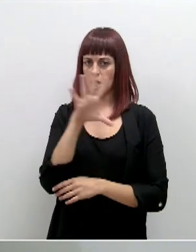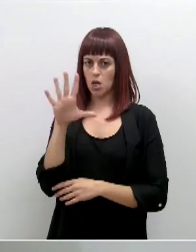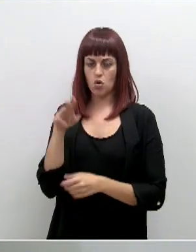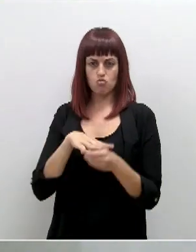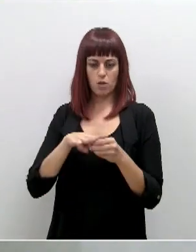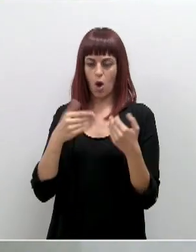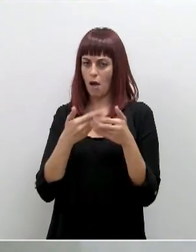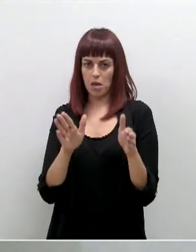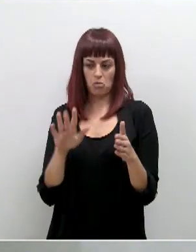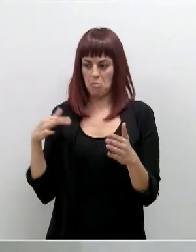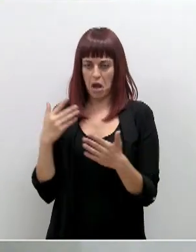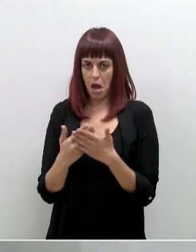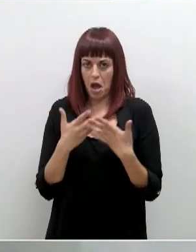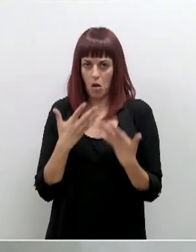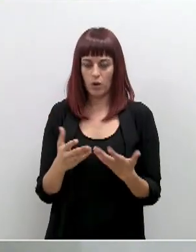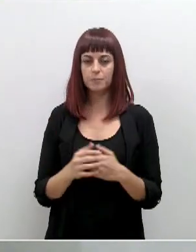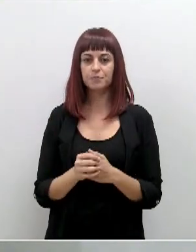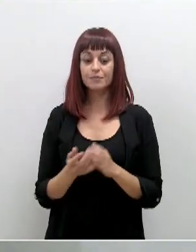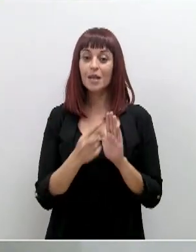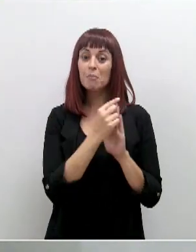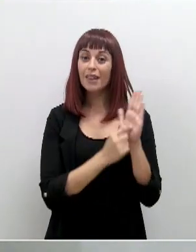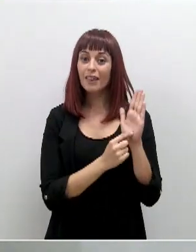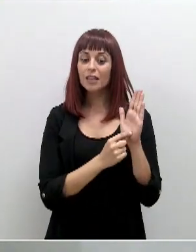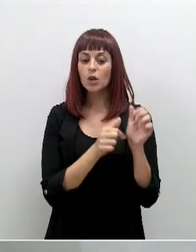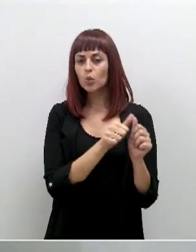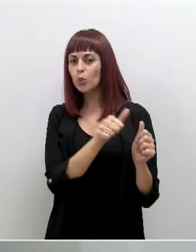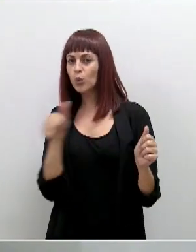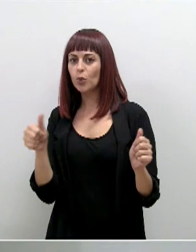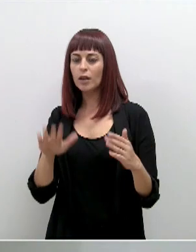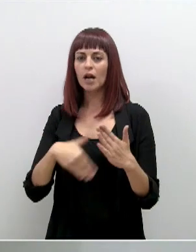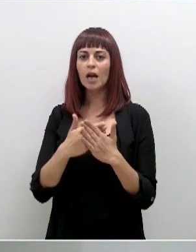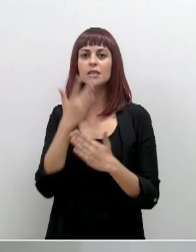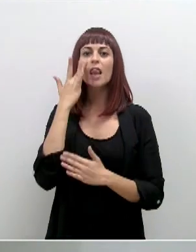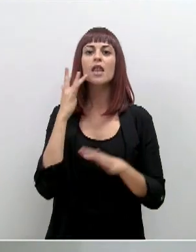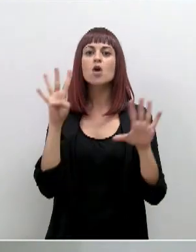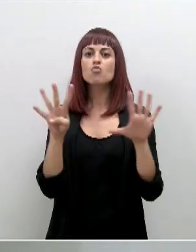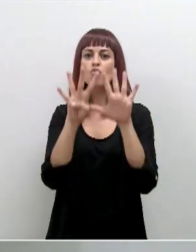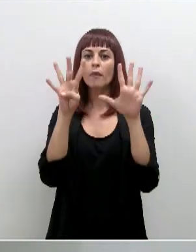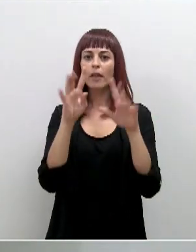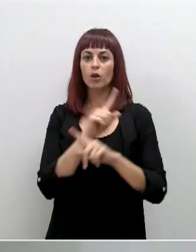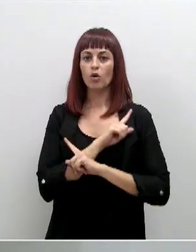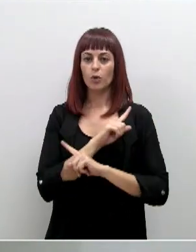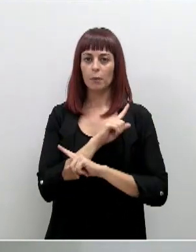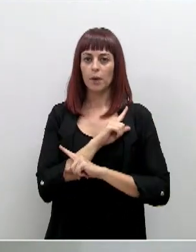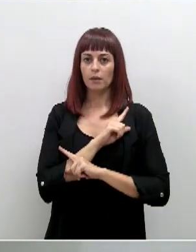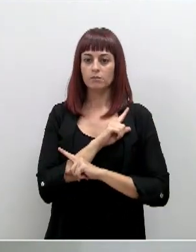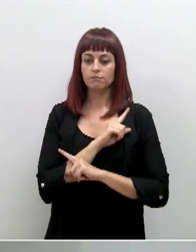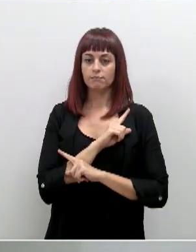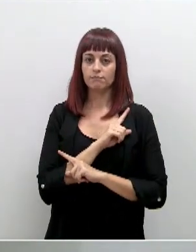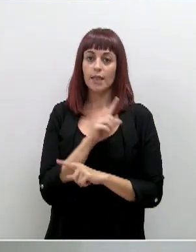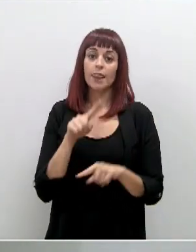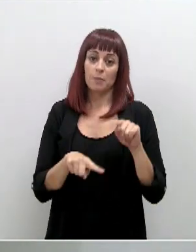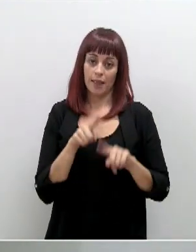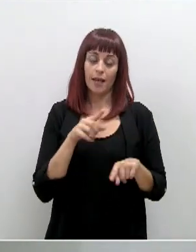hasta ahora. Estas medidas tendrán una vigencia inicial hasta el día 9 de noviembre, según la situación